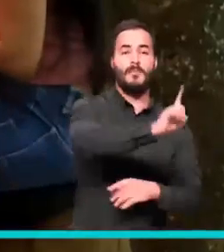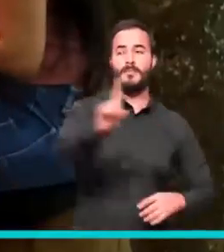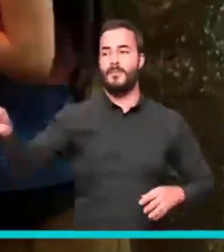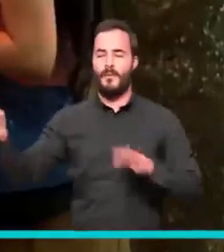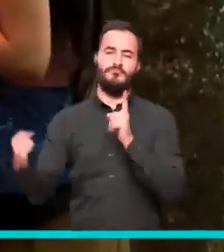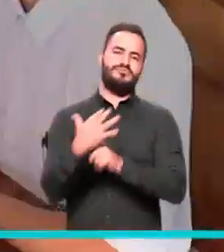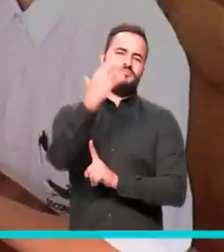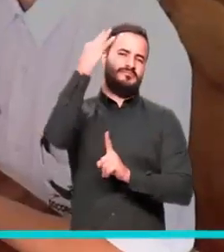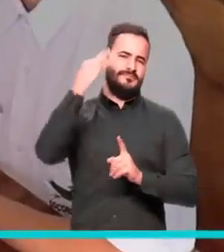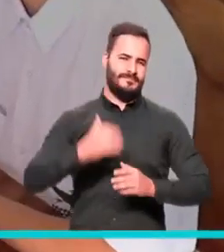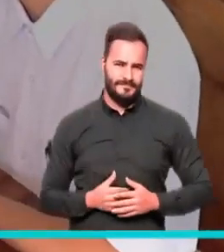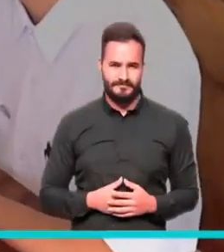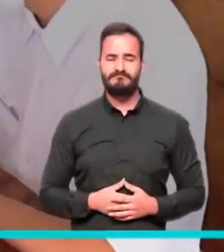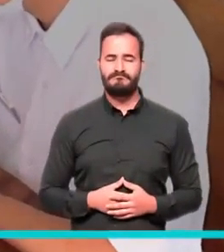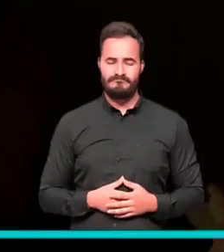brotes.